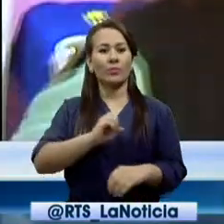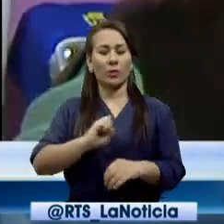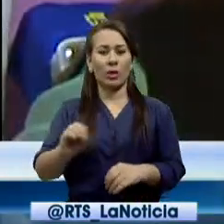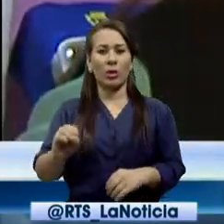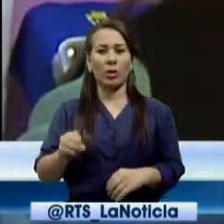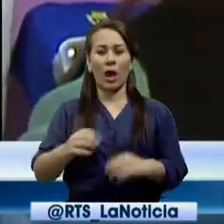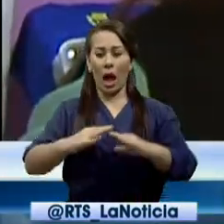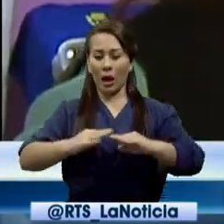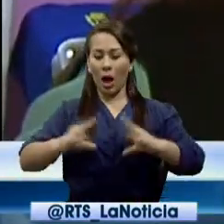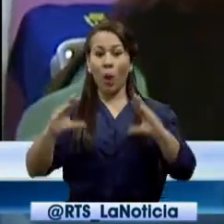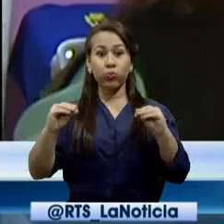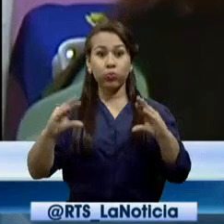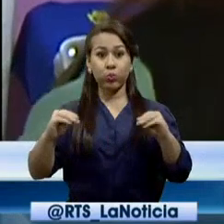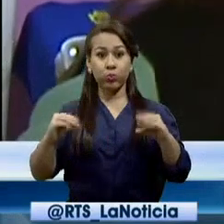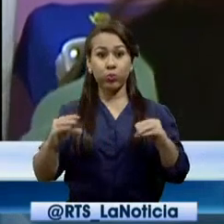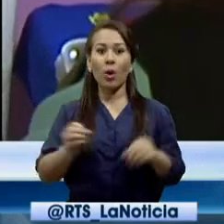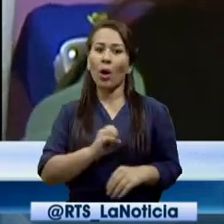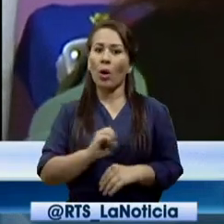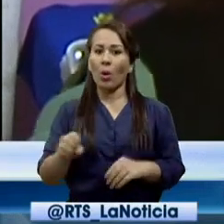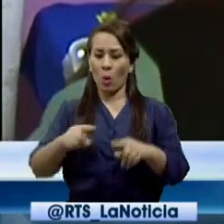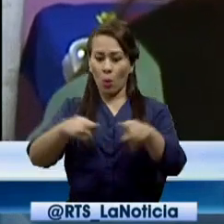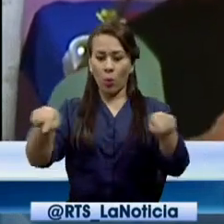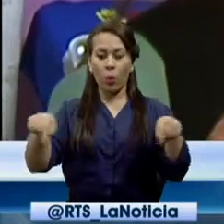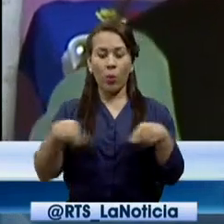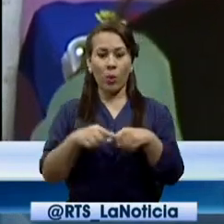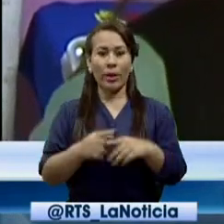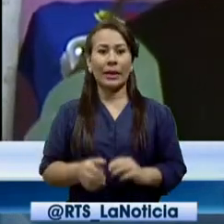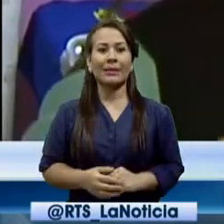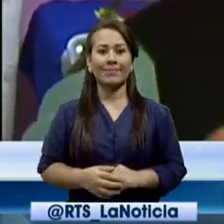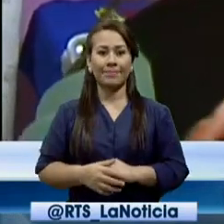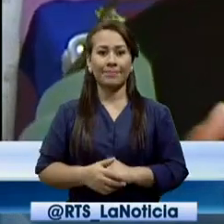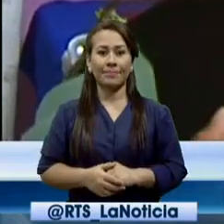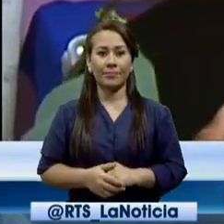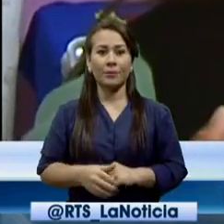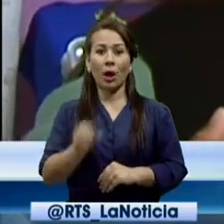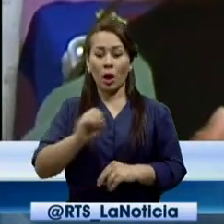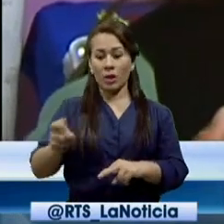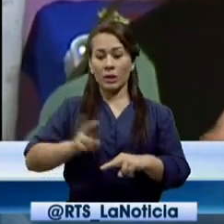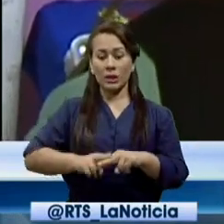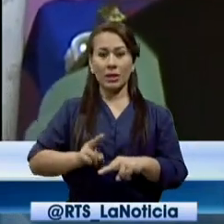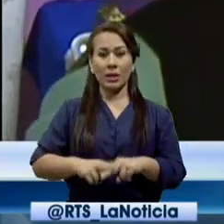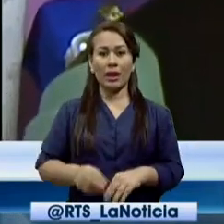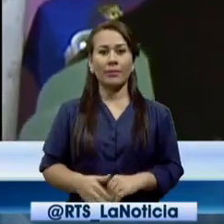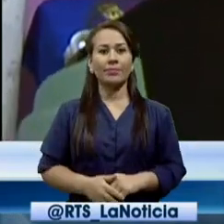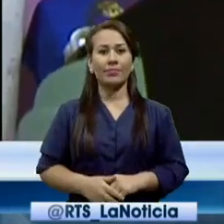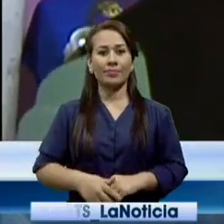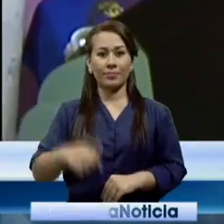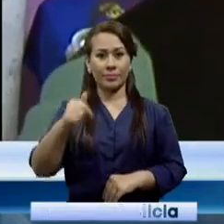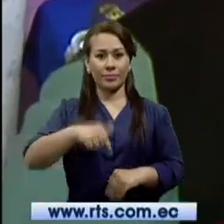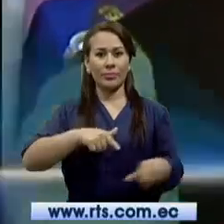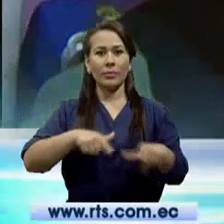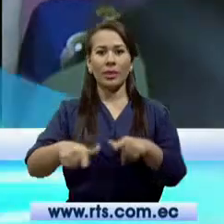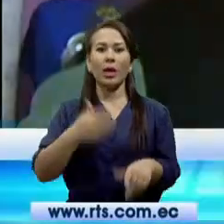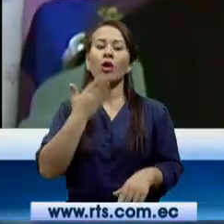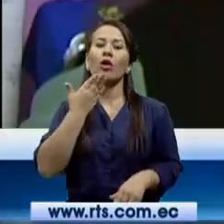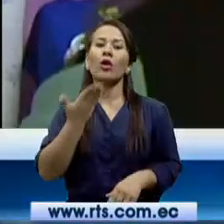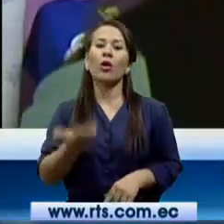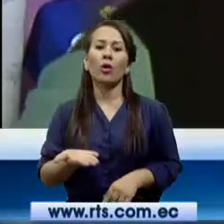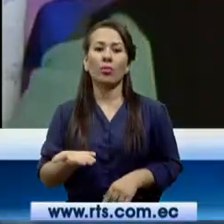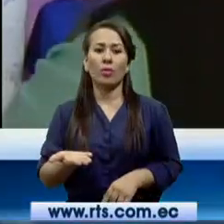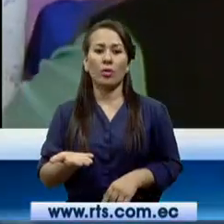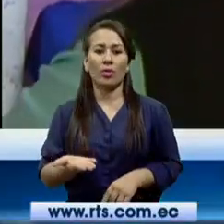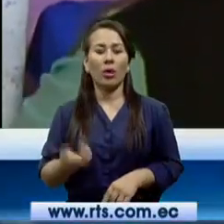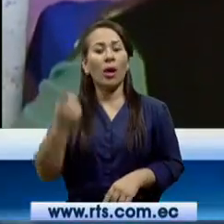una colchoneta, en un cuadrado, en el taburete, ¿no? Ella escoge cómo ponerse en la mujer